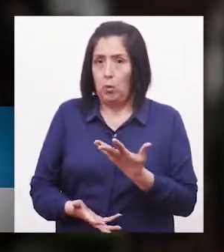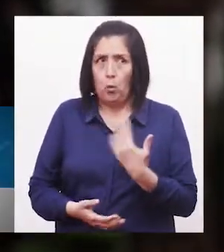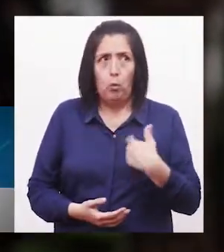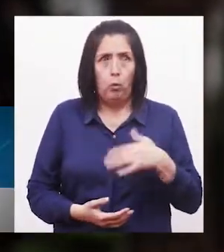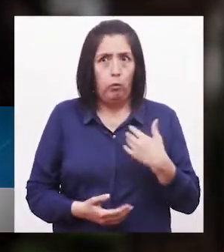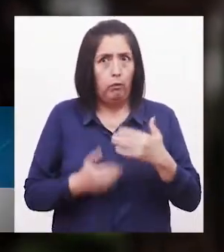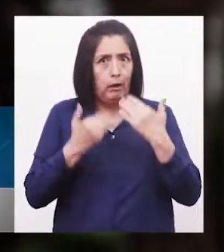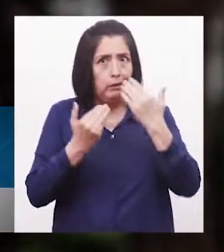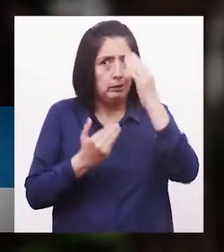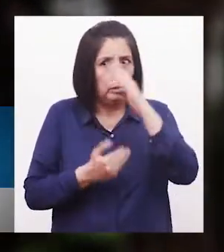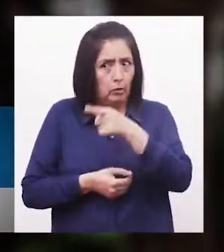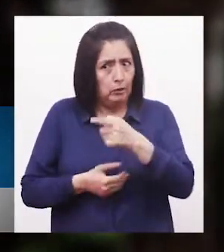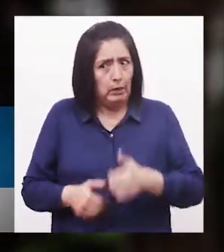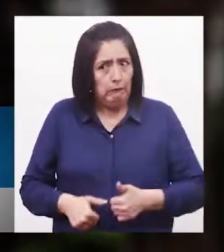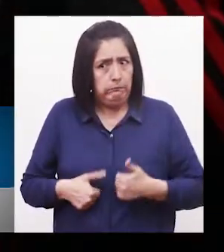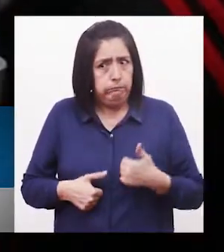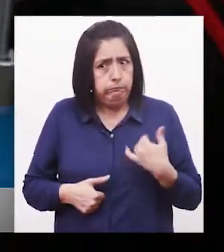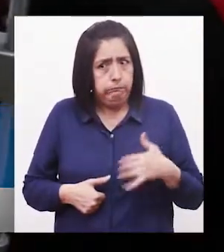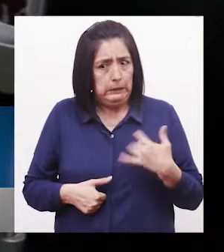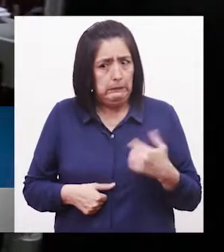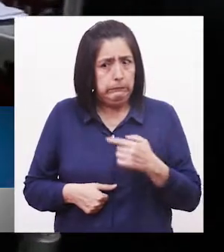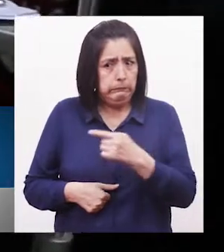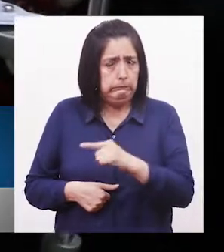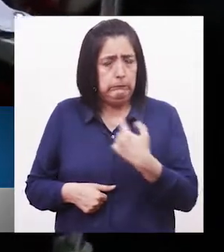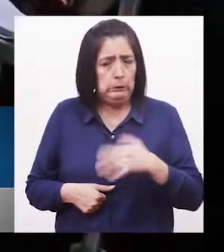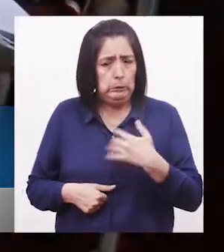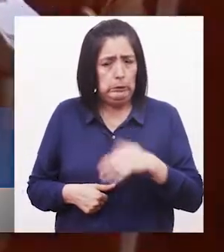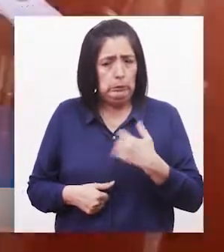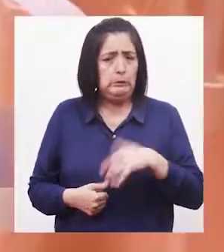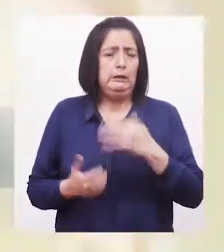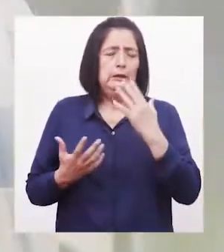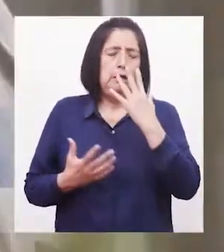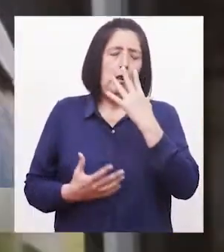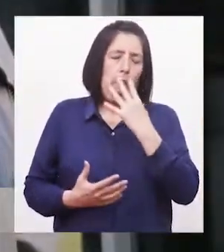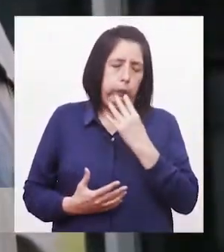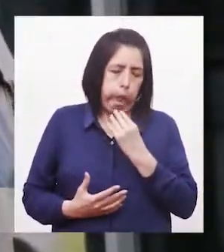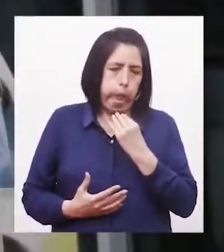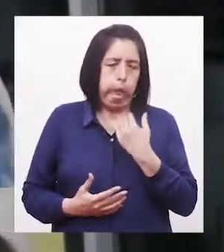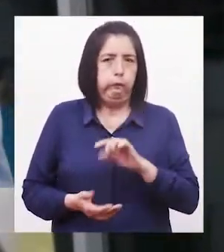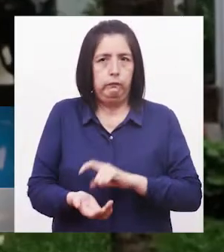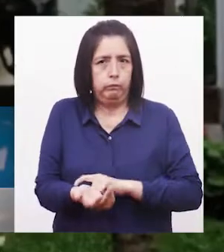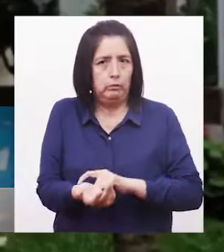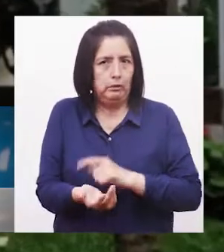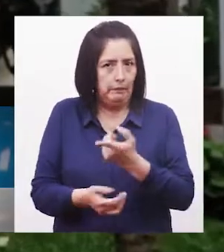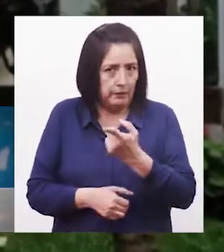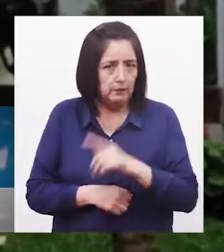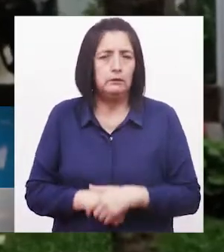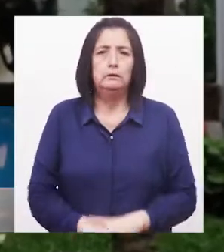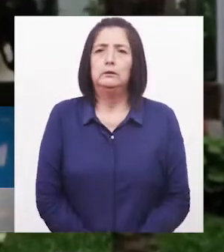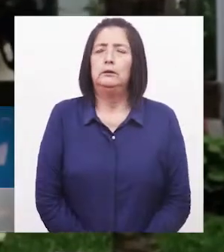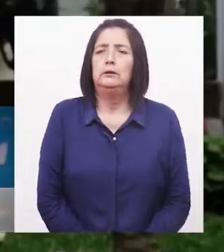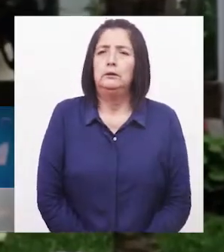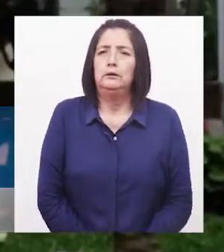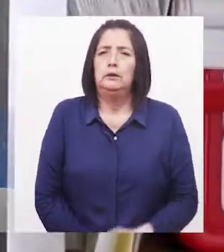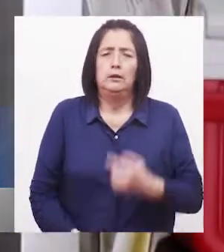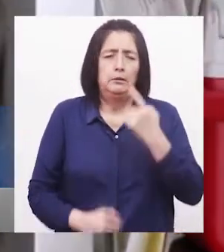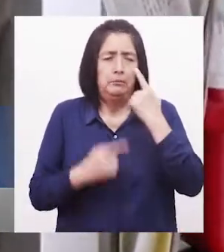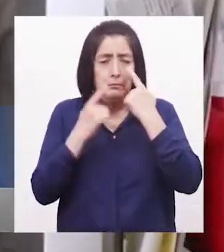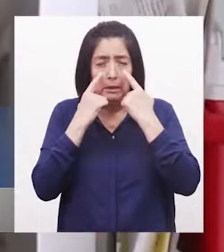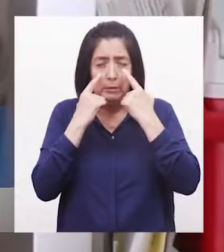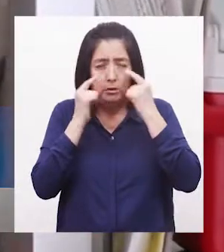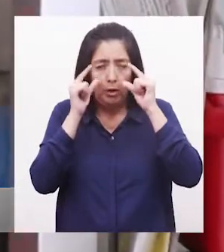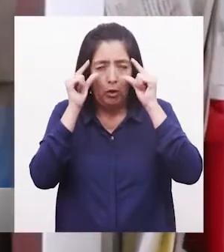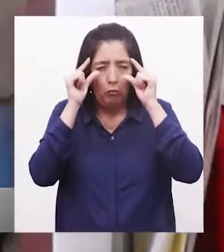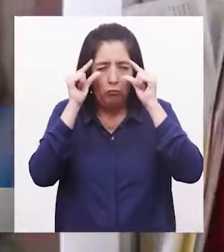gracias a Dios que estás vivo Porque tú deberías estar en un coma diabético Mi vista se comenzó a